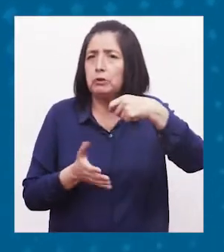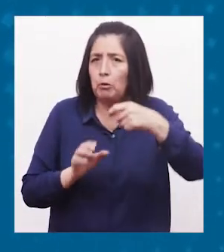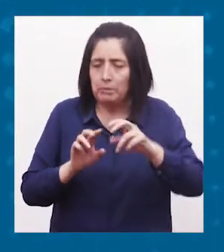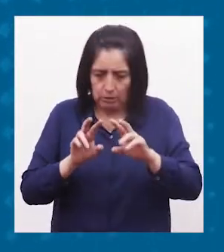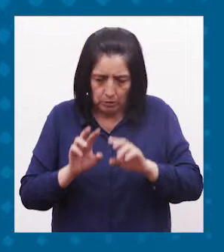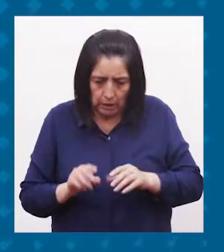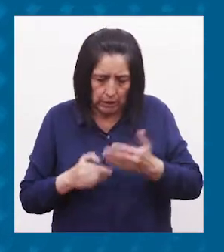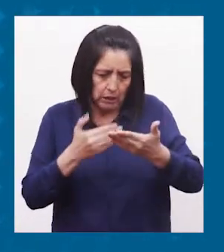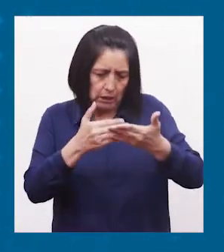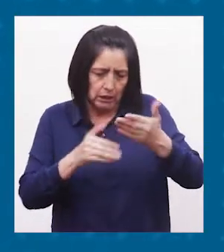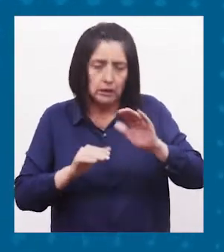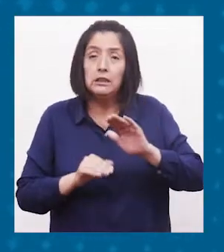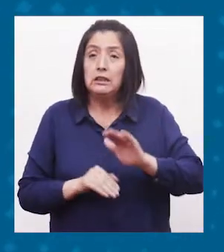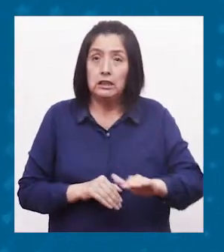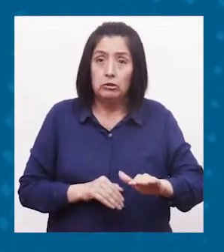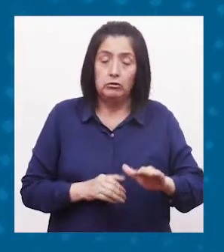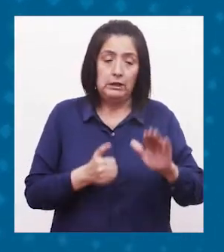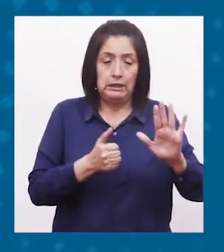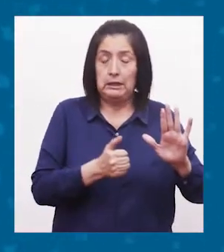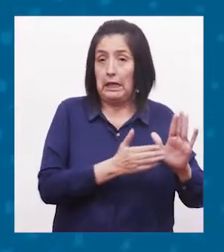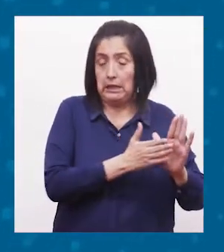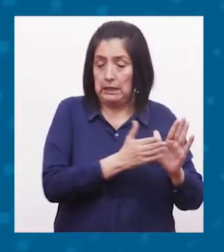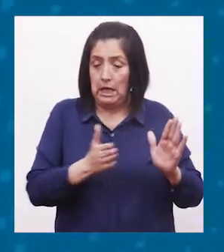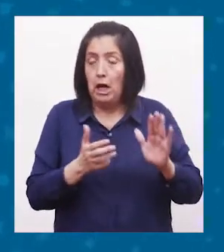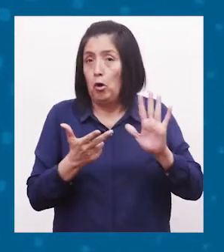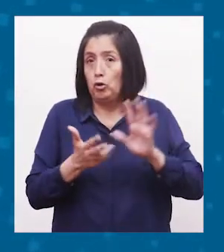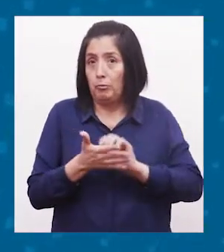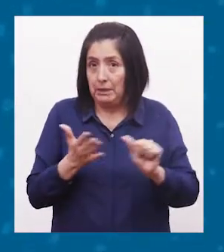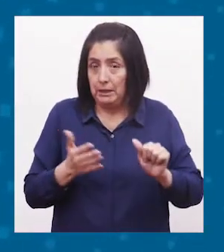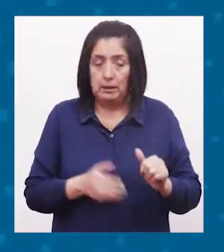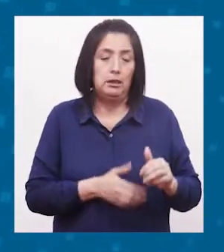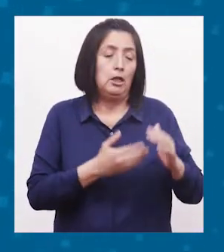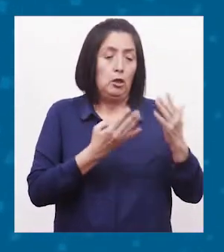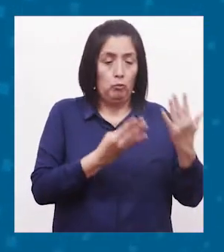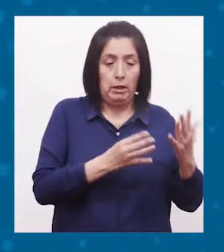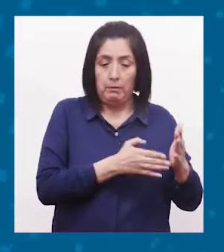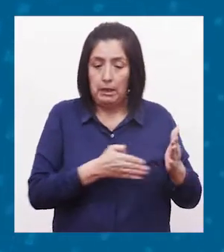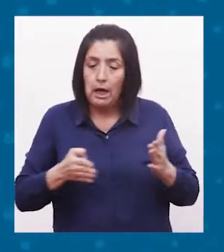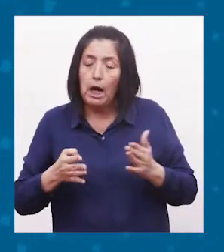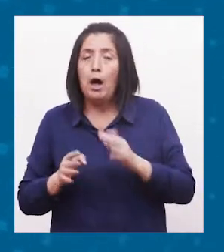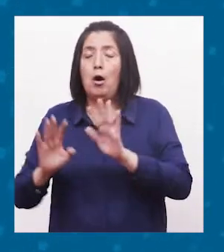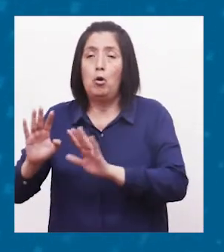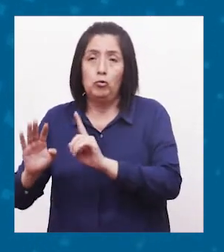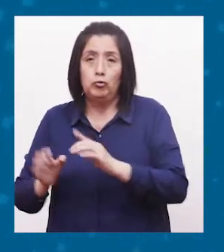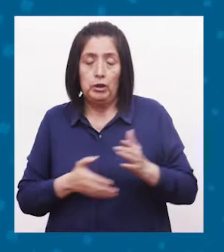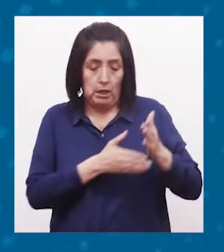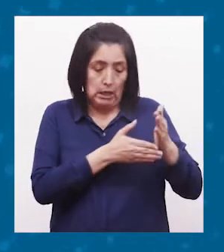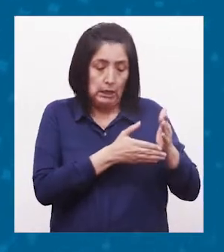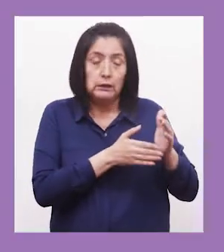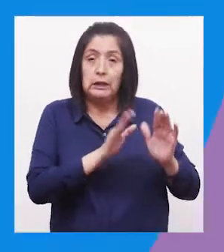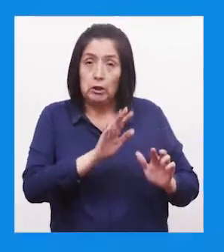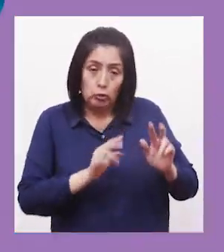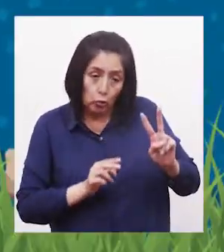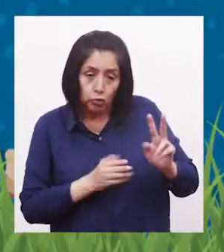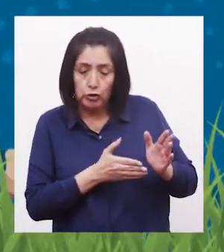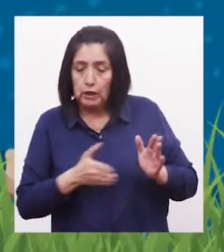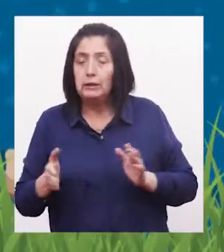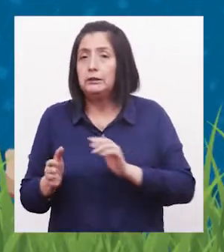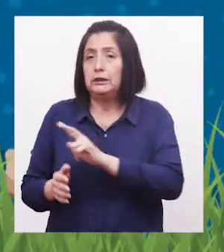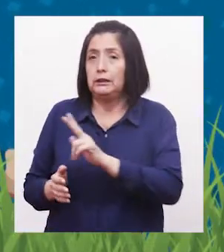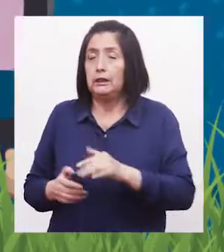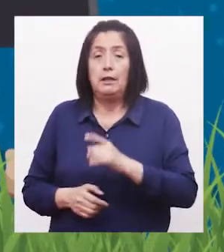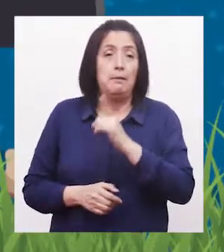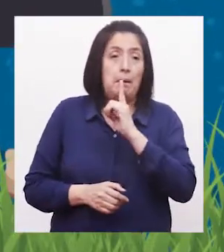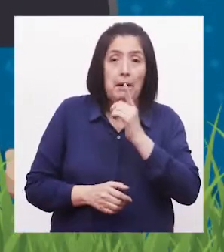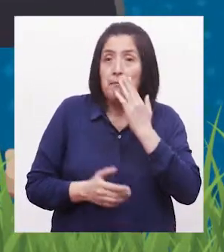divididas en niños de 6 a 8 meses De 9 a 11 meses De 12 a 23 meses Madre y padre